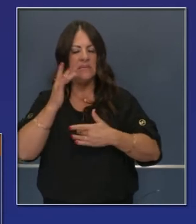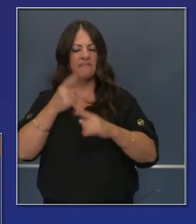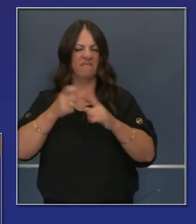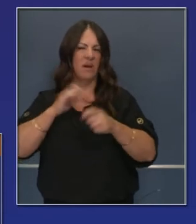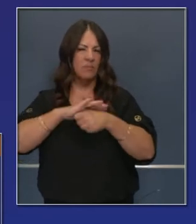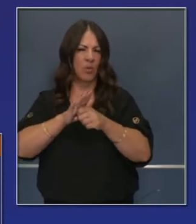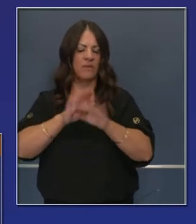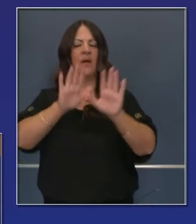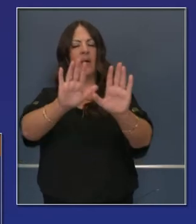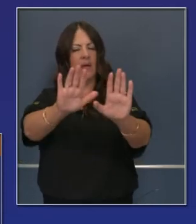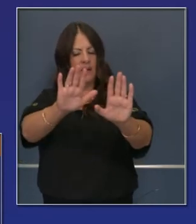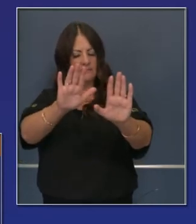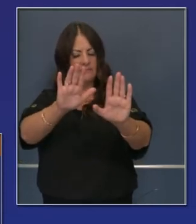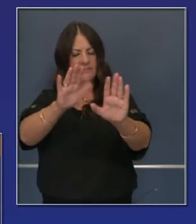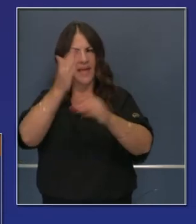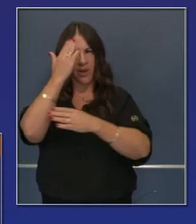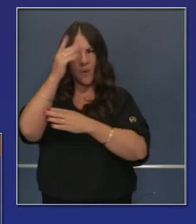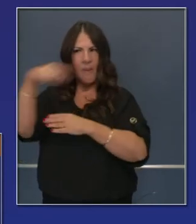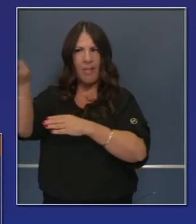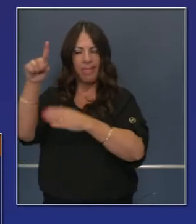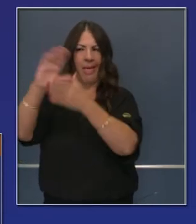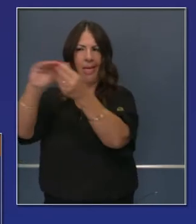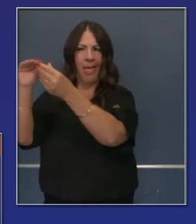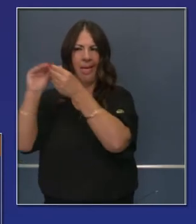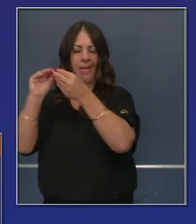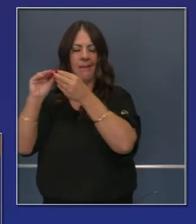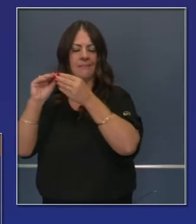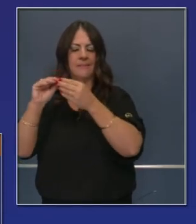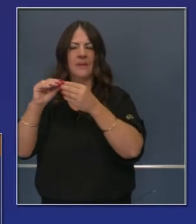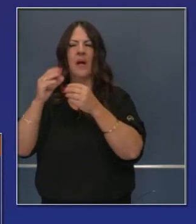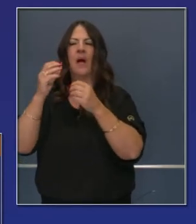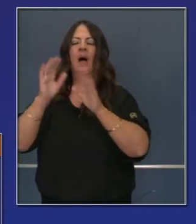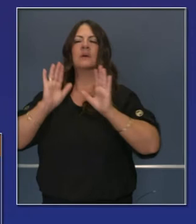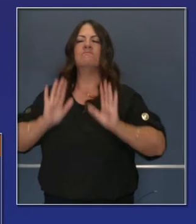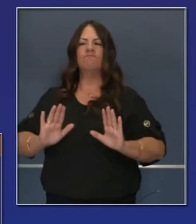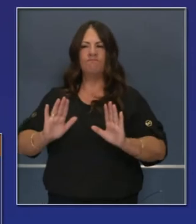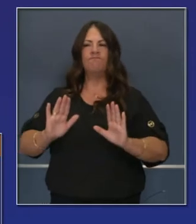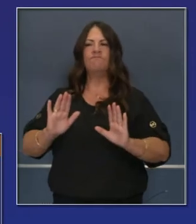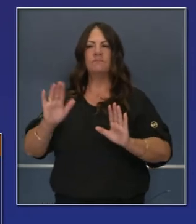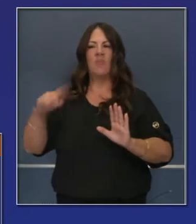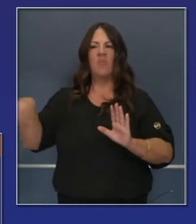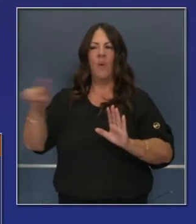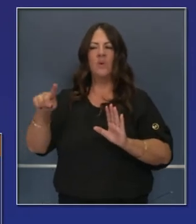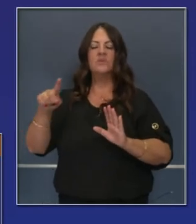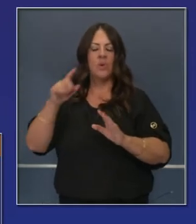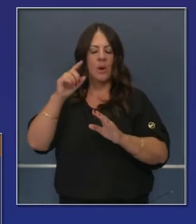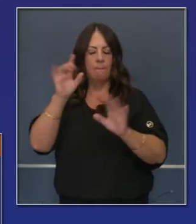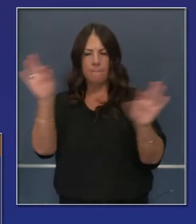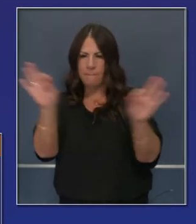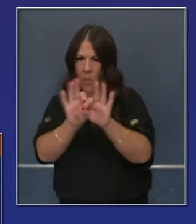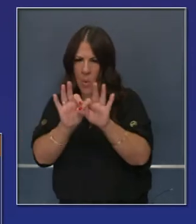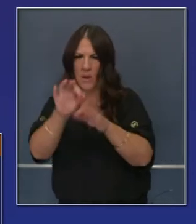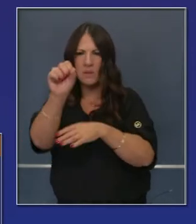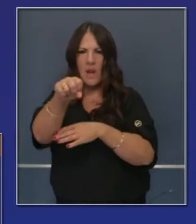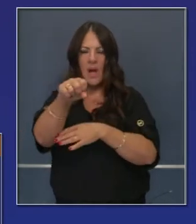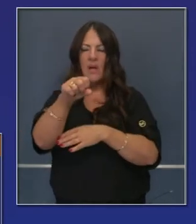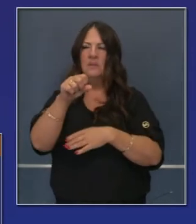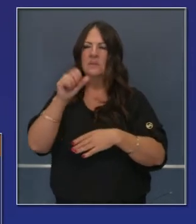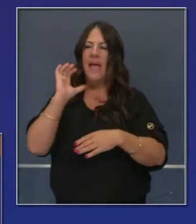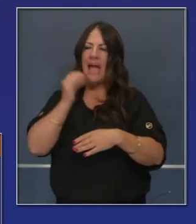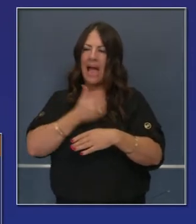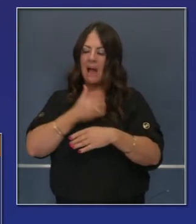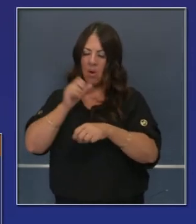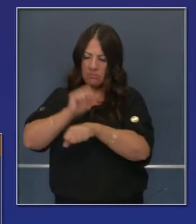Estado de California. De modo que todo esto, discúlpenme por haber hablado un poco más de la cuenta, pero estos acercamientos son básicos